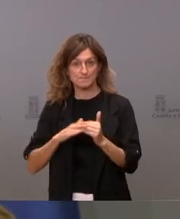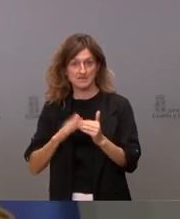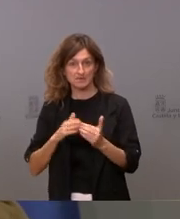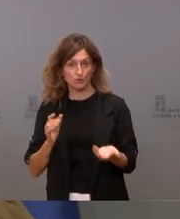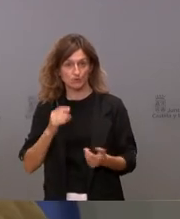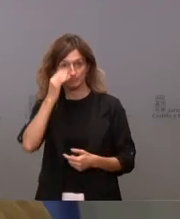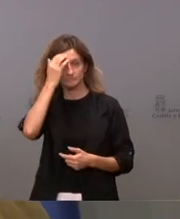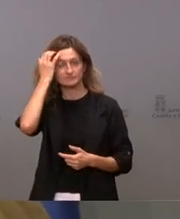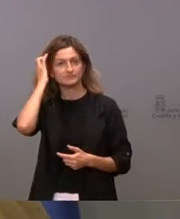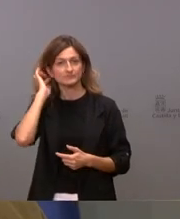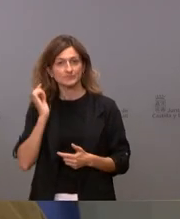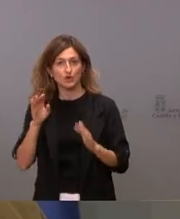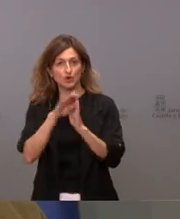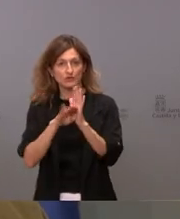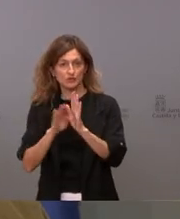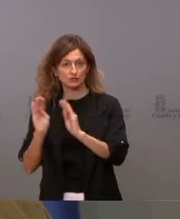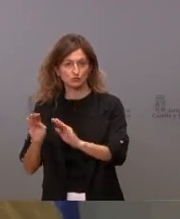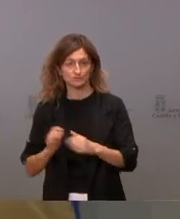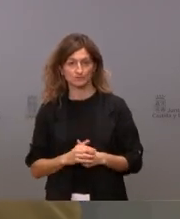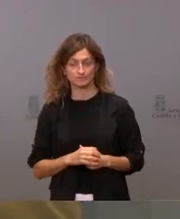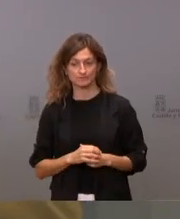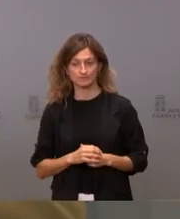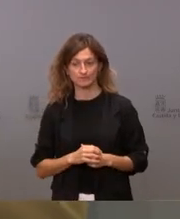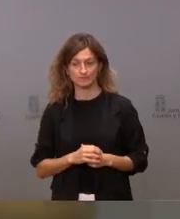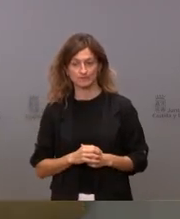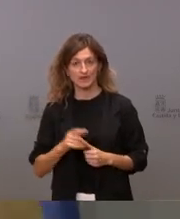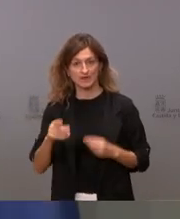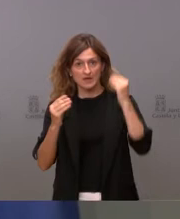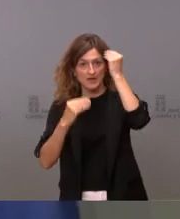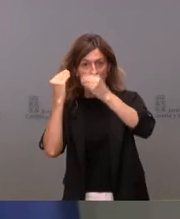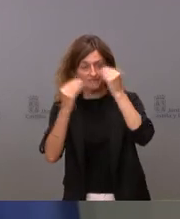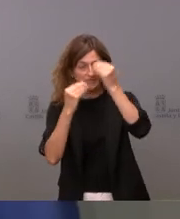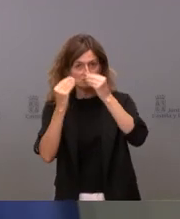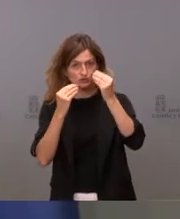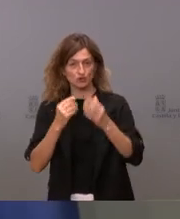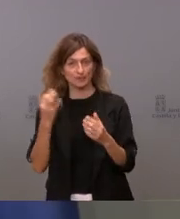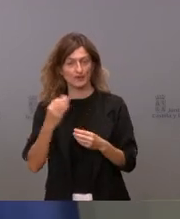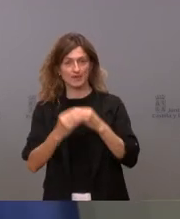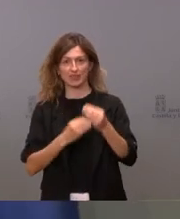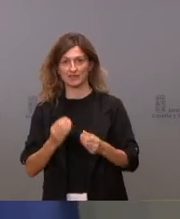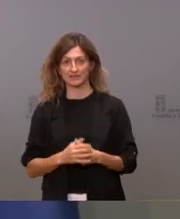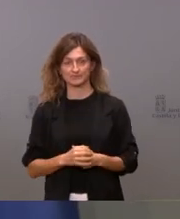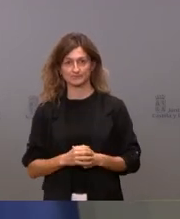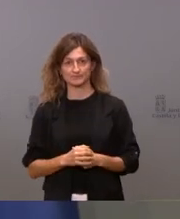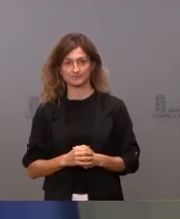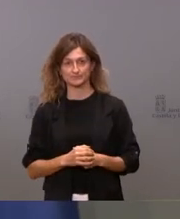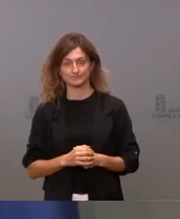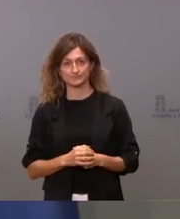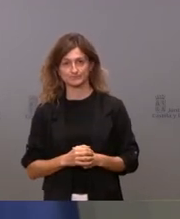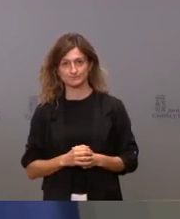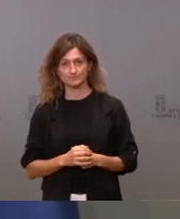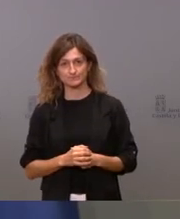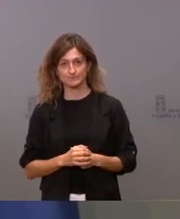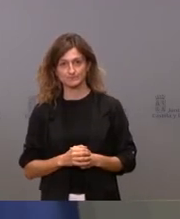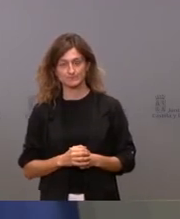y unas condiciones. Yo creo que eso es una reflexión que hay que hacerse. Evidentemente, no